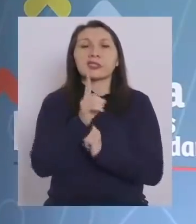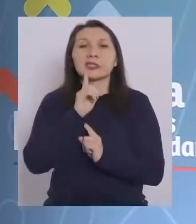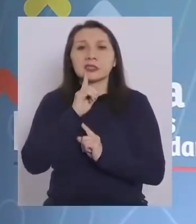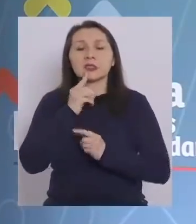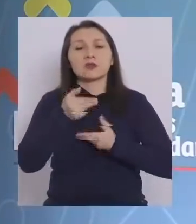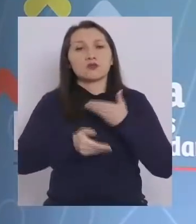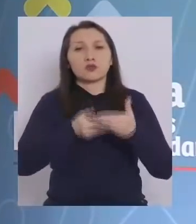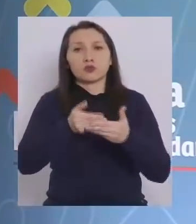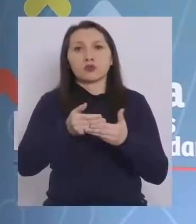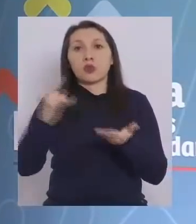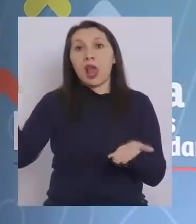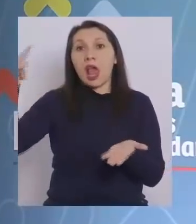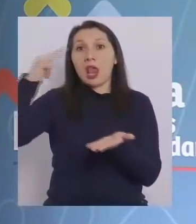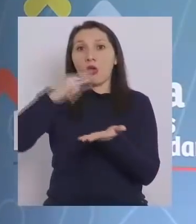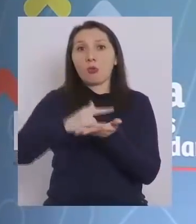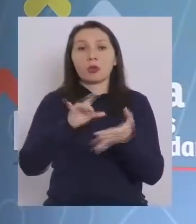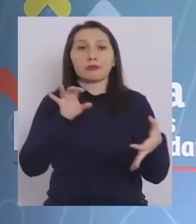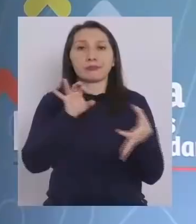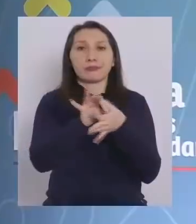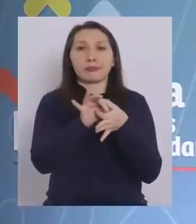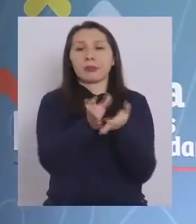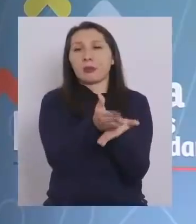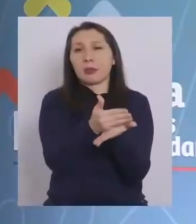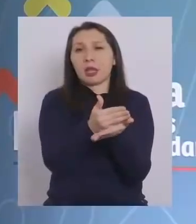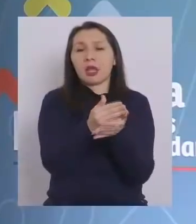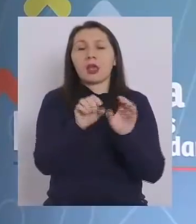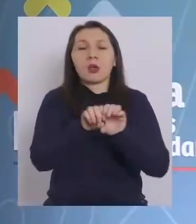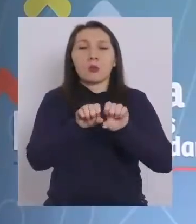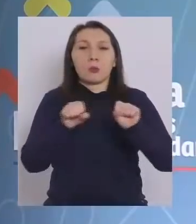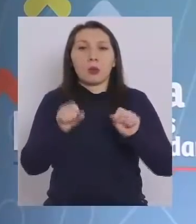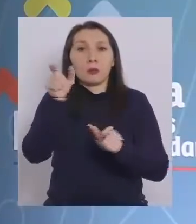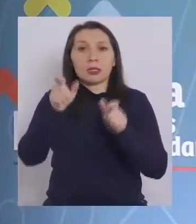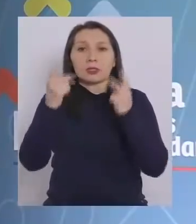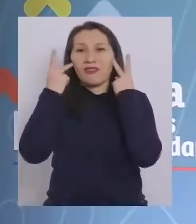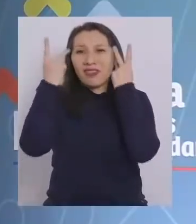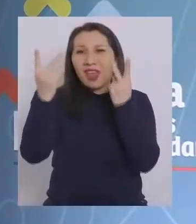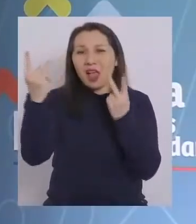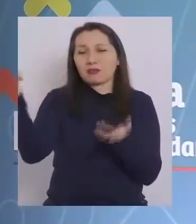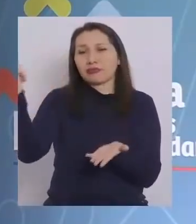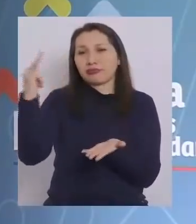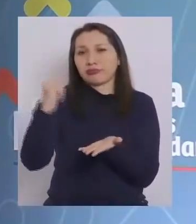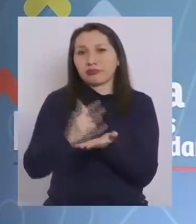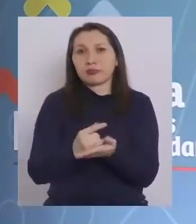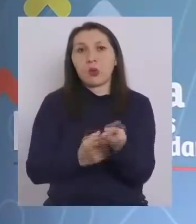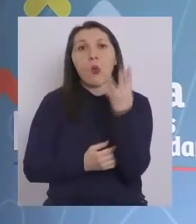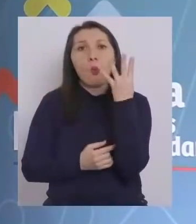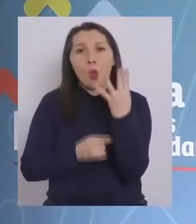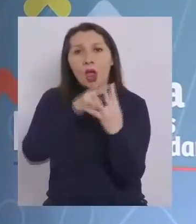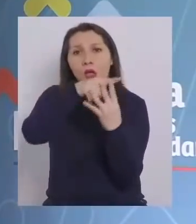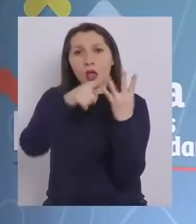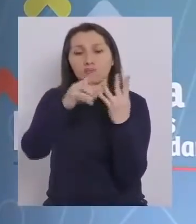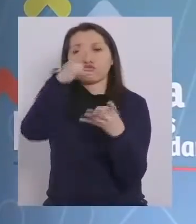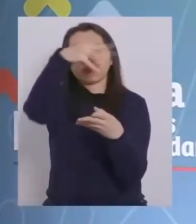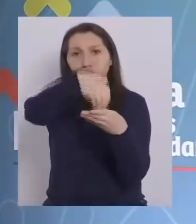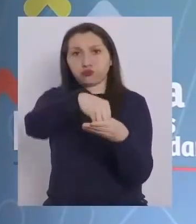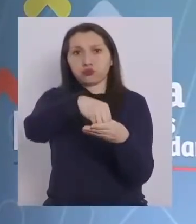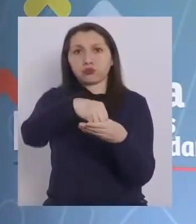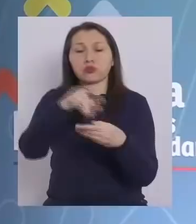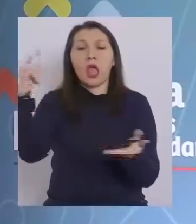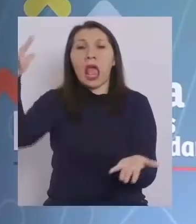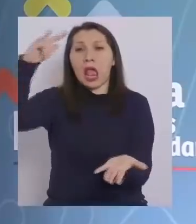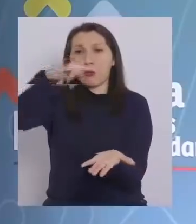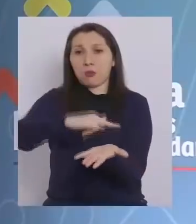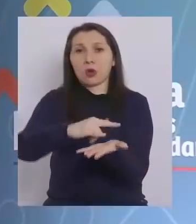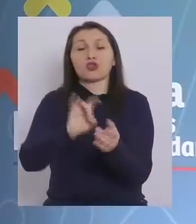tenían funcionamiento en el aeropuerto por un tema logístico de coordinación para los viajeros. Son cuatro las agencias que están en el aeropuerto